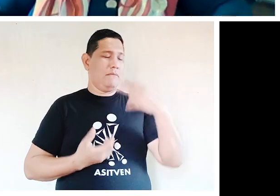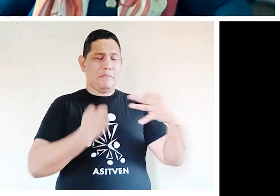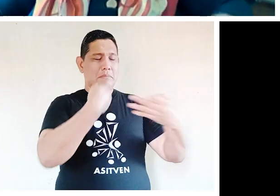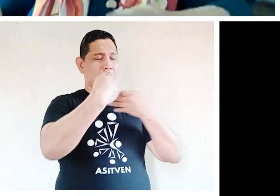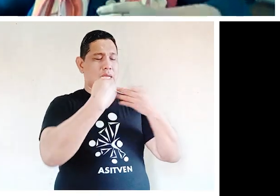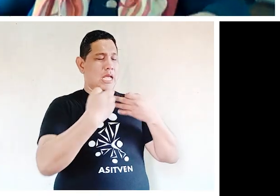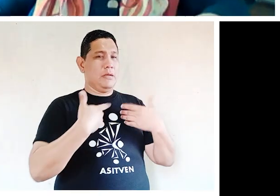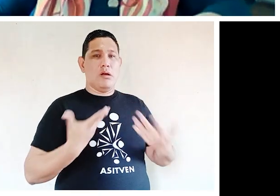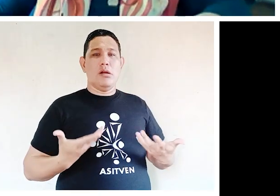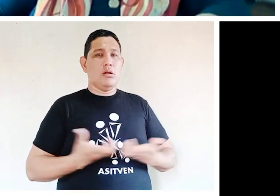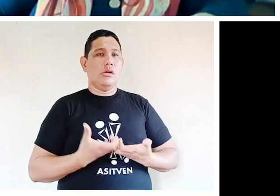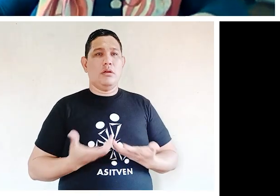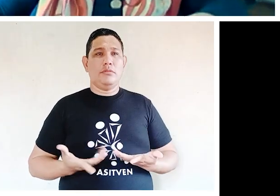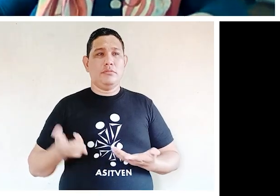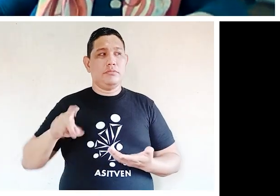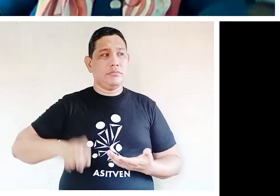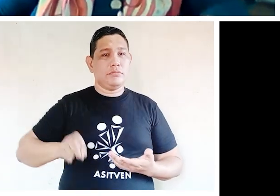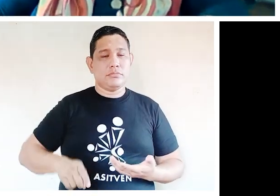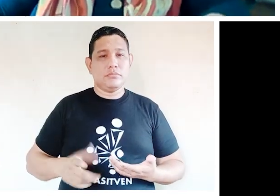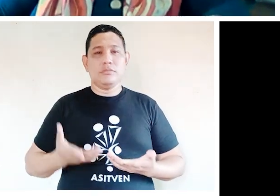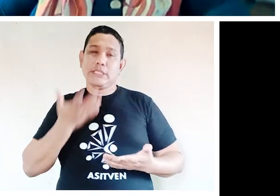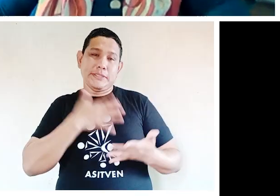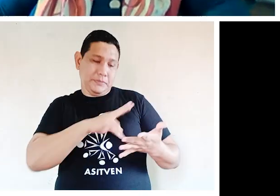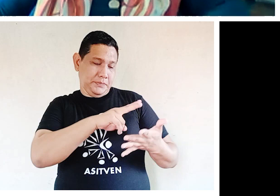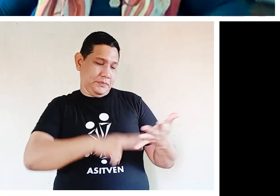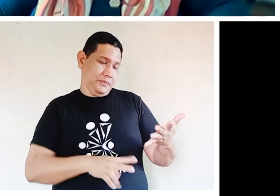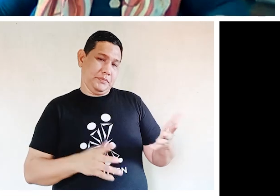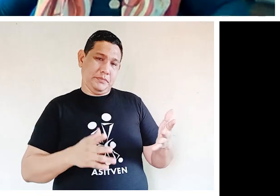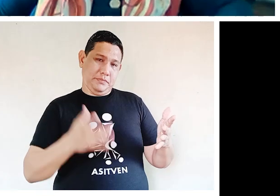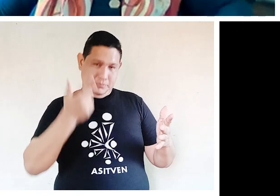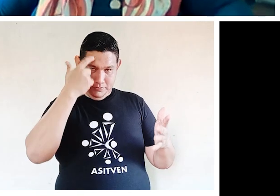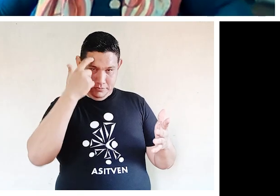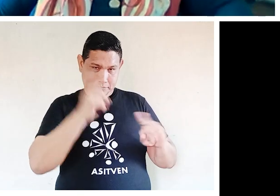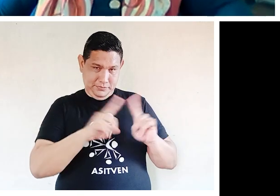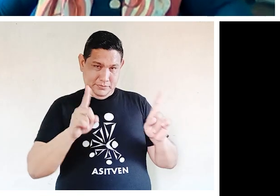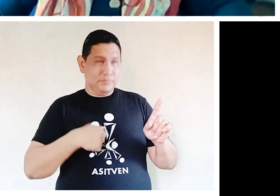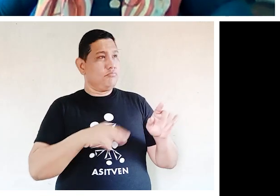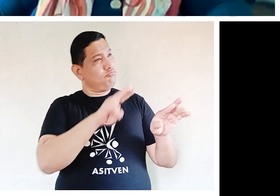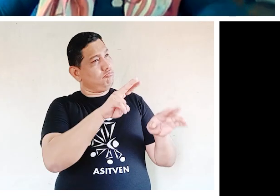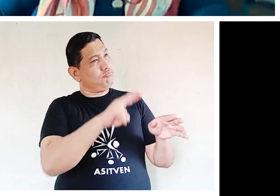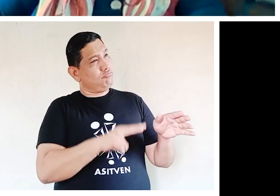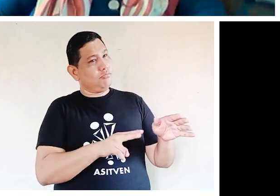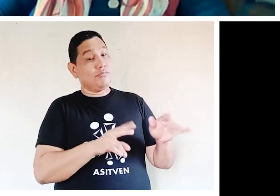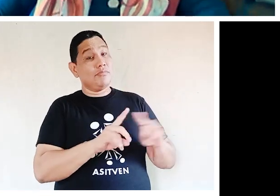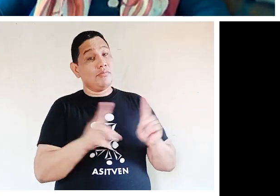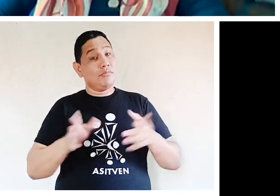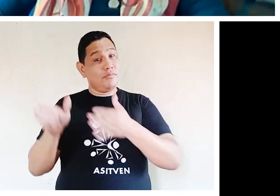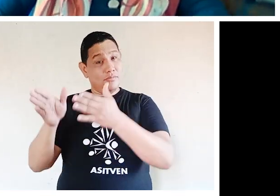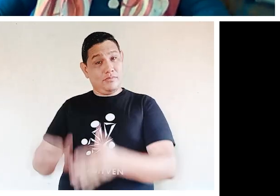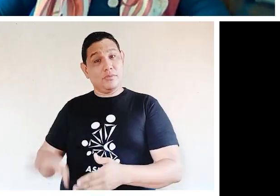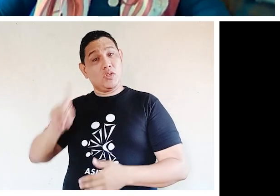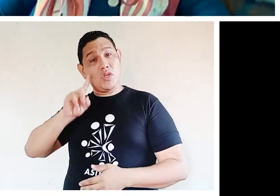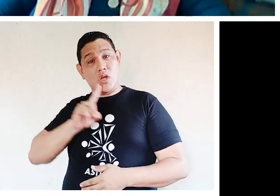por qué se necesita? Tal vez sí lee, por supuesto, pero hay que entender que la lectura para las personas